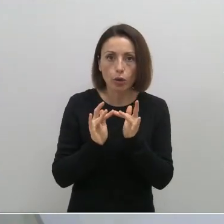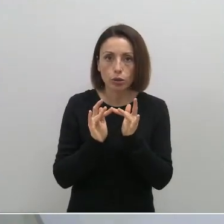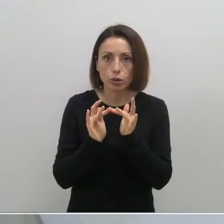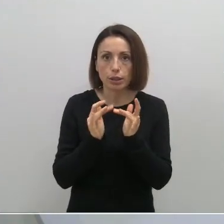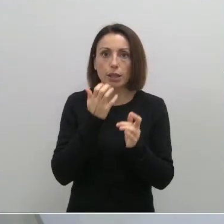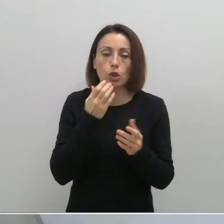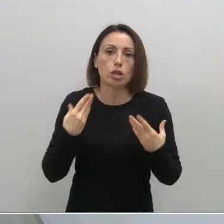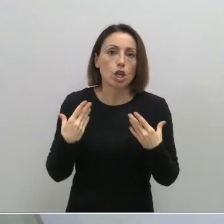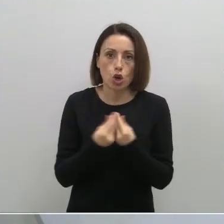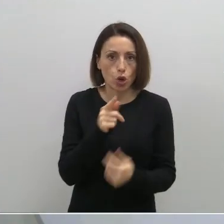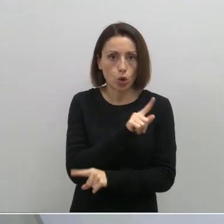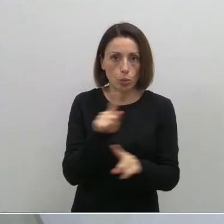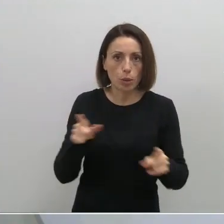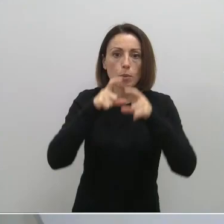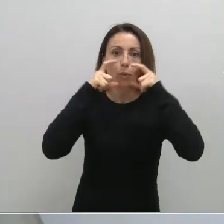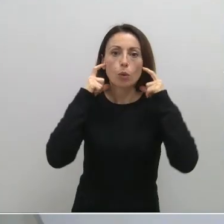domiciliario.